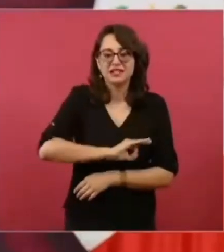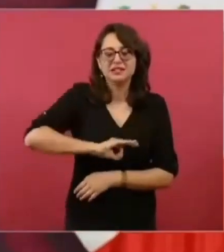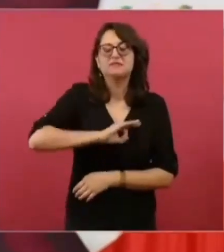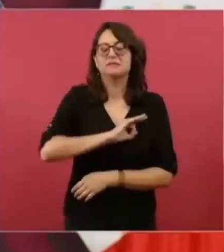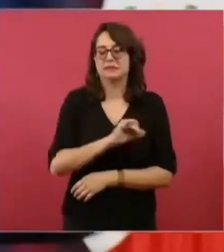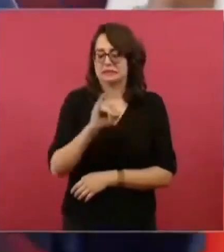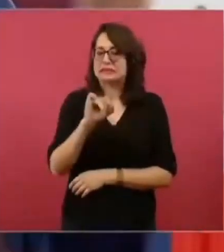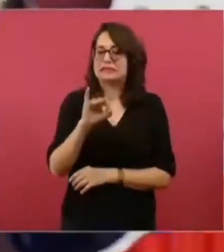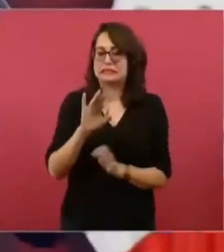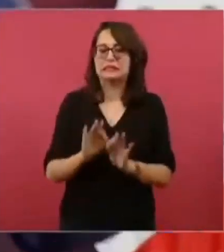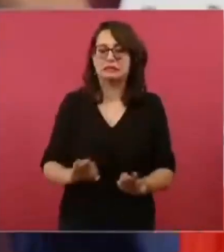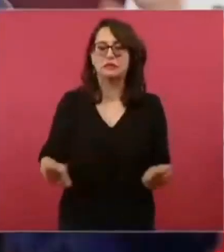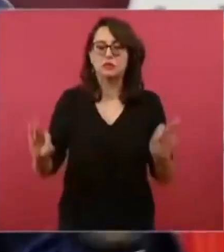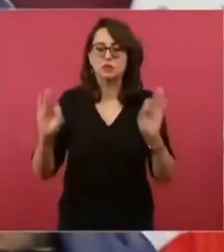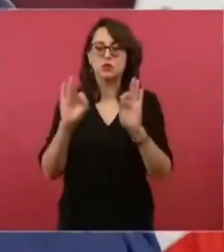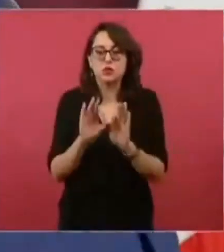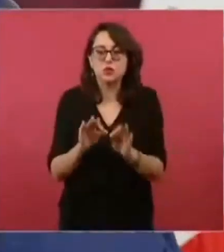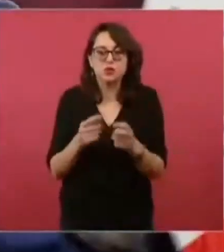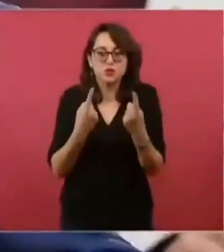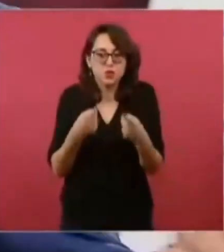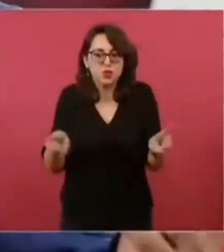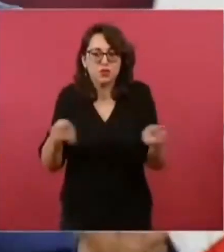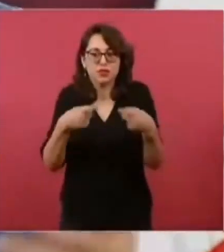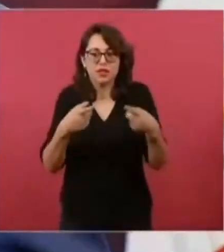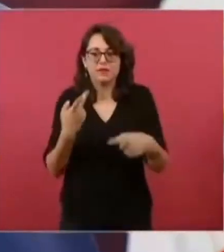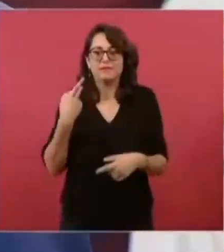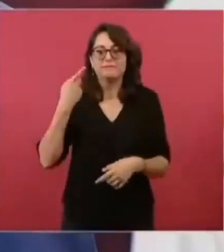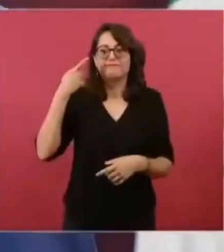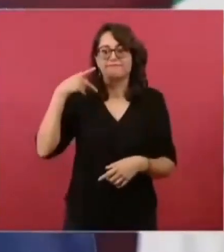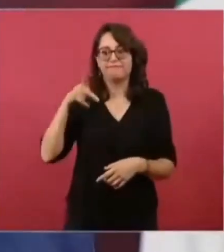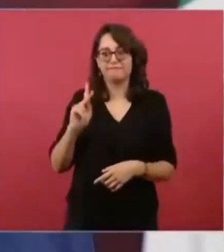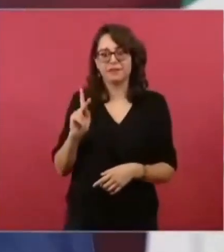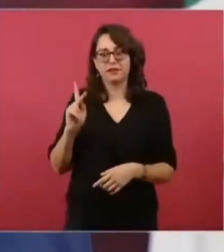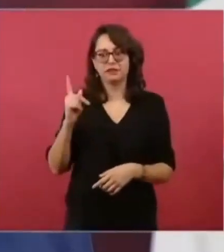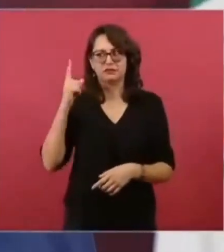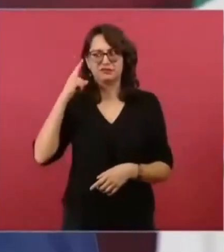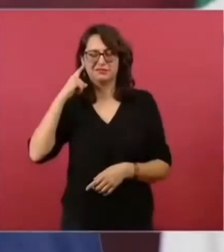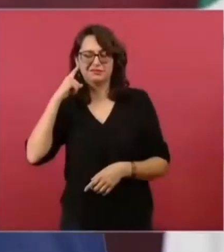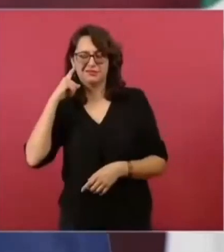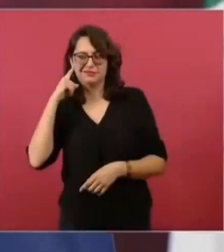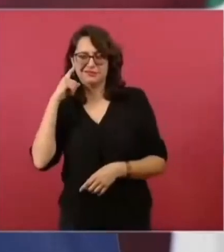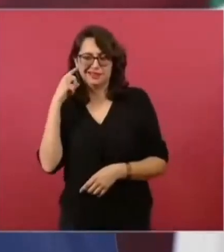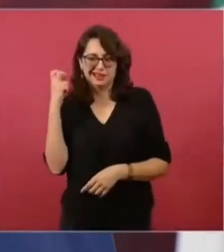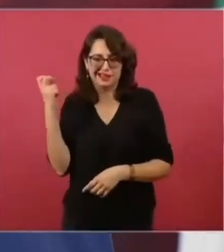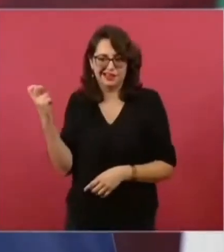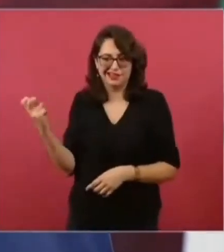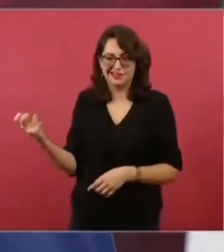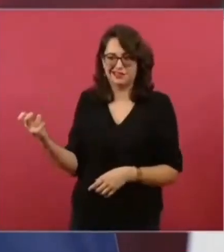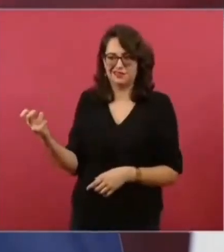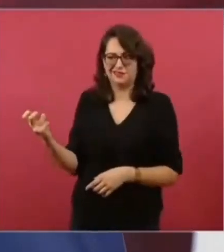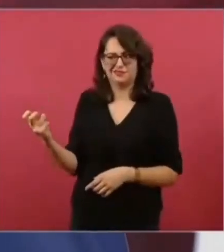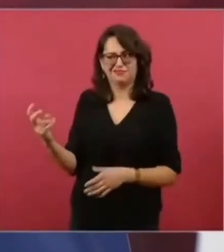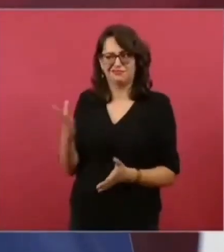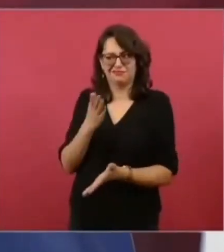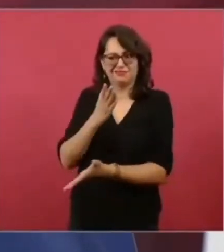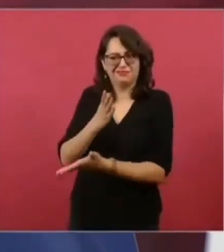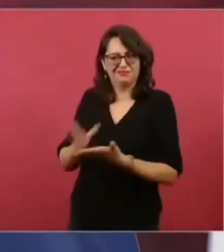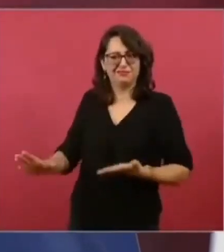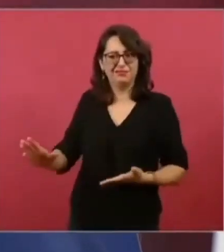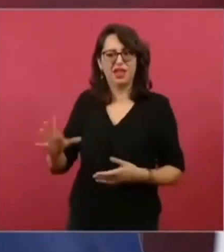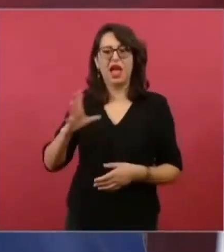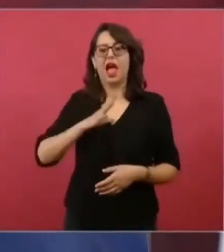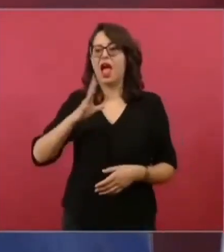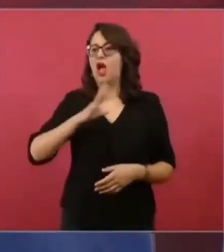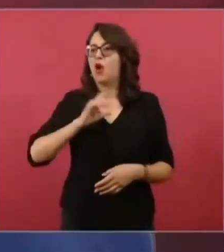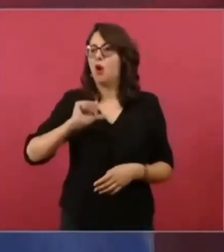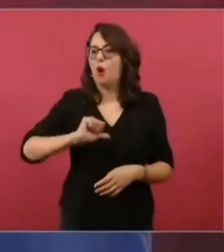Pero hay otras formas. No es la